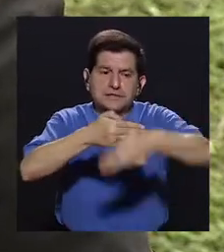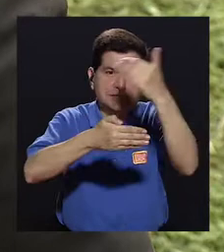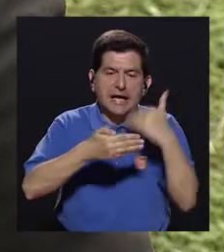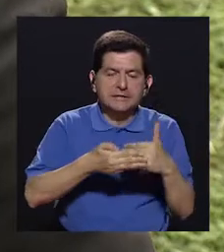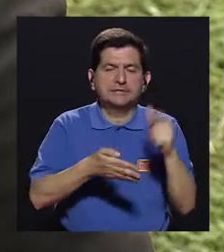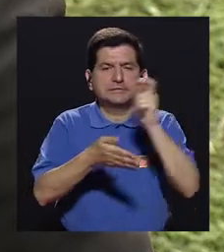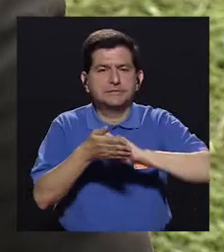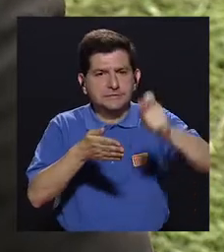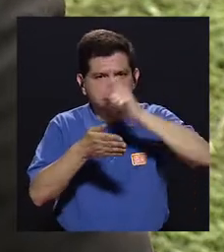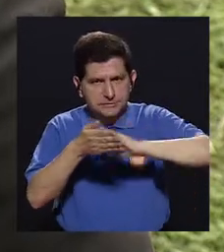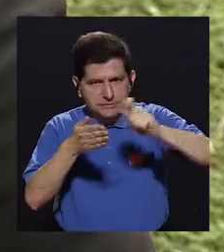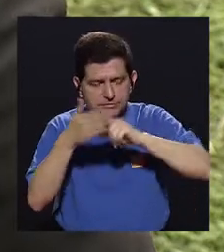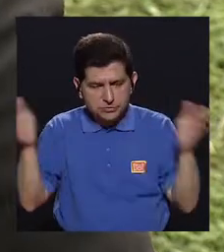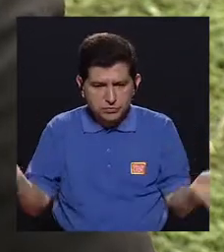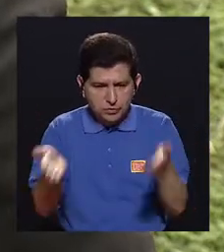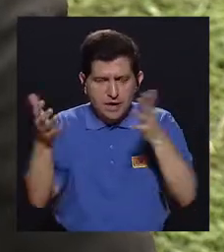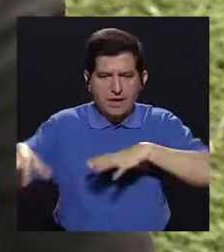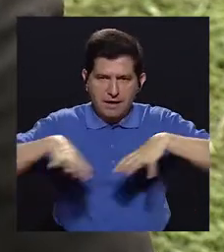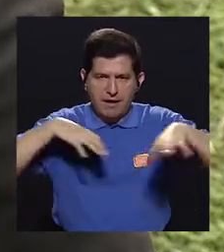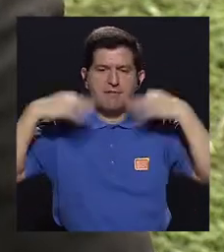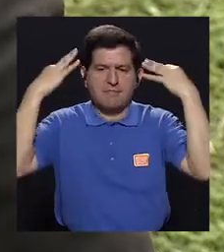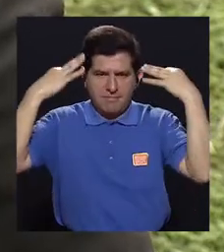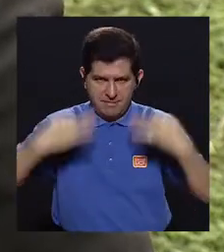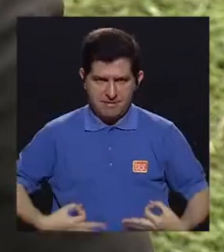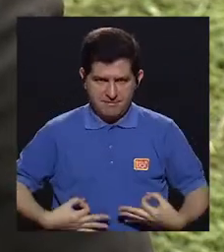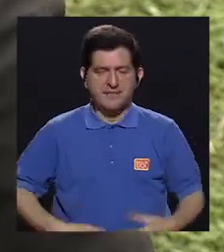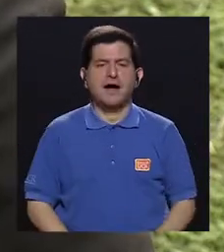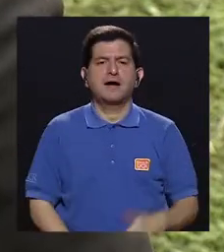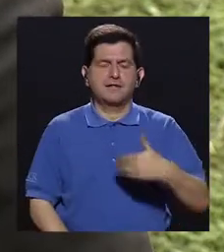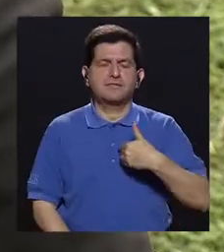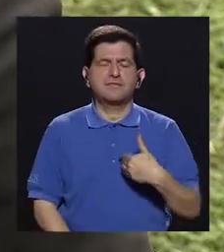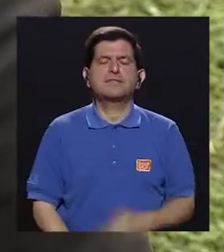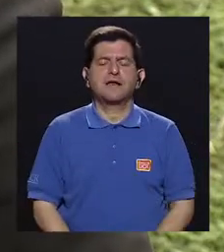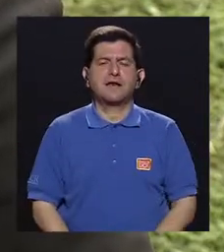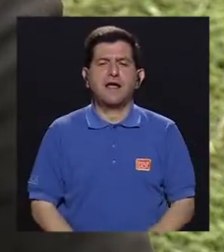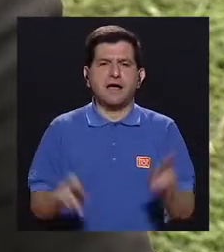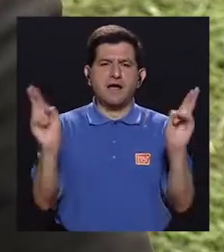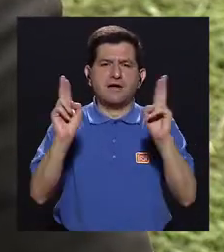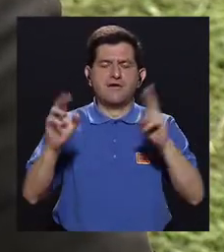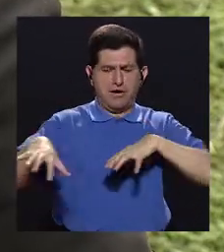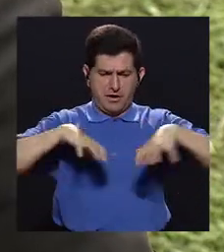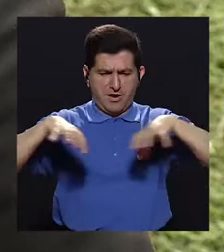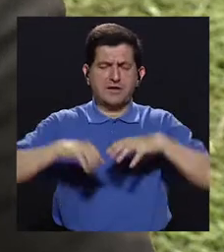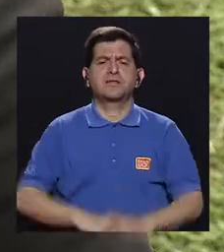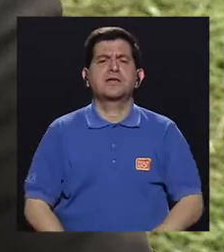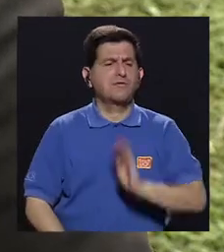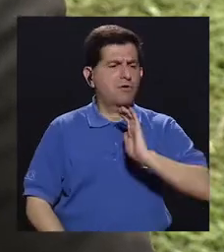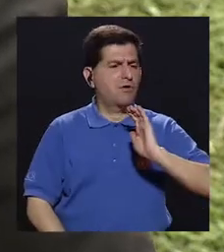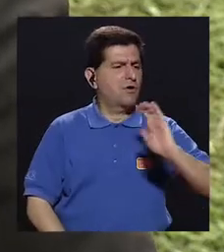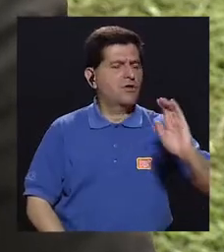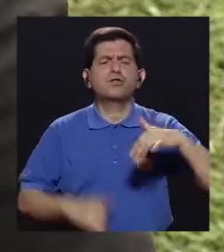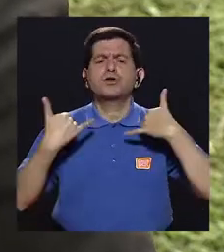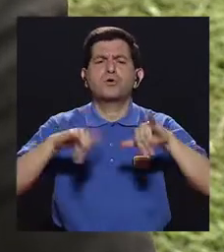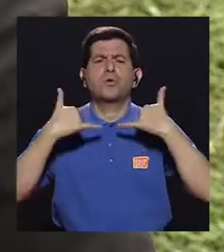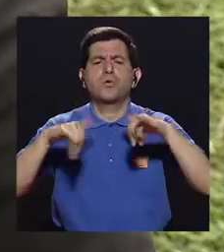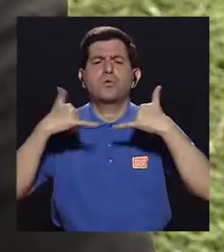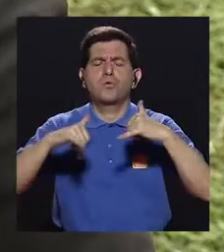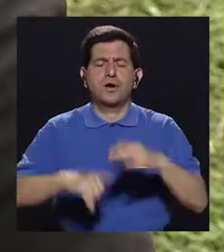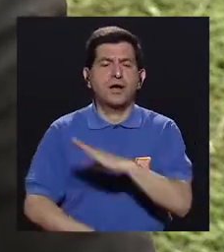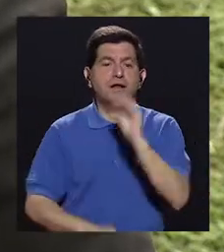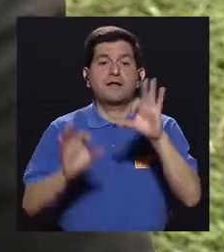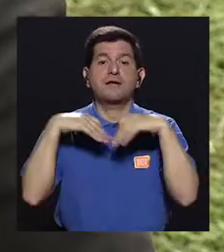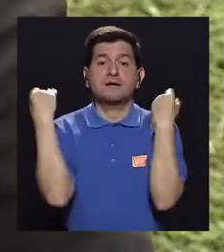Que las escuelas promuevan la actividad física, que hayan recreos activos, que el niño se mueva, juegue. Y también las